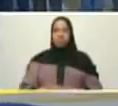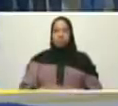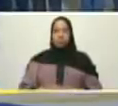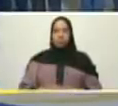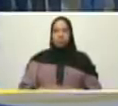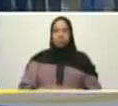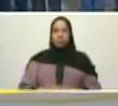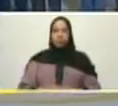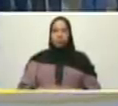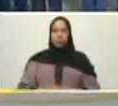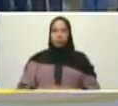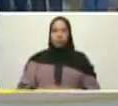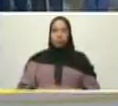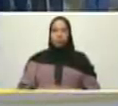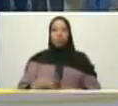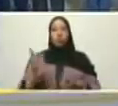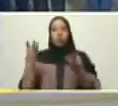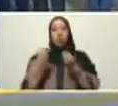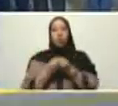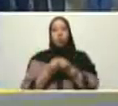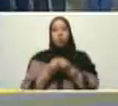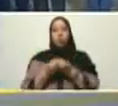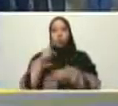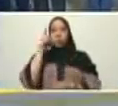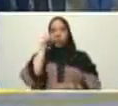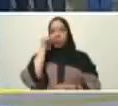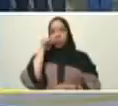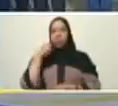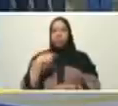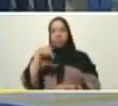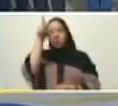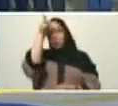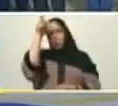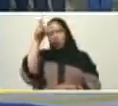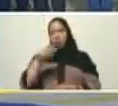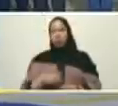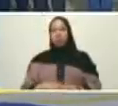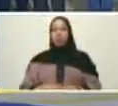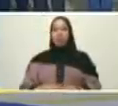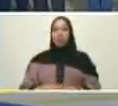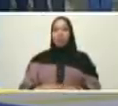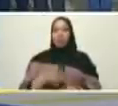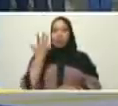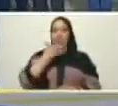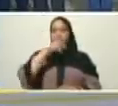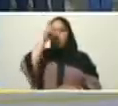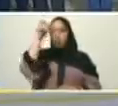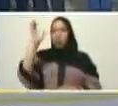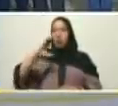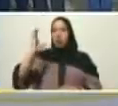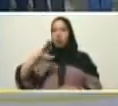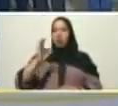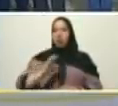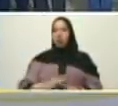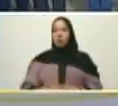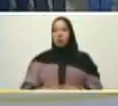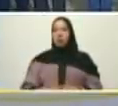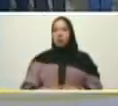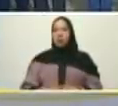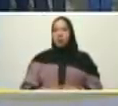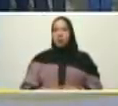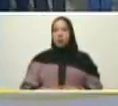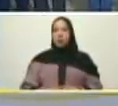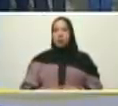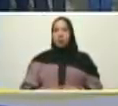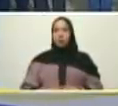está con Naum Fernández mejor conocido como el Torito el Torito de Caracas de Caricuao